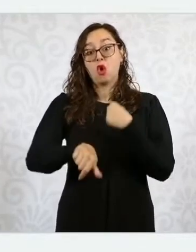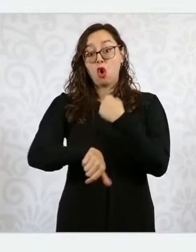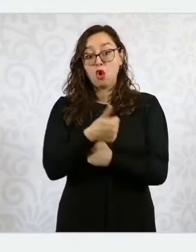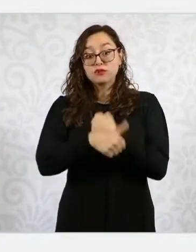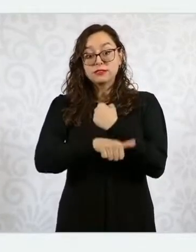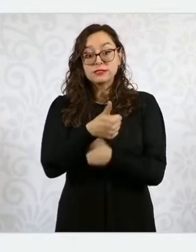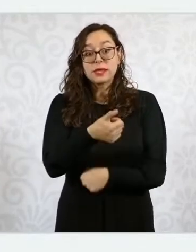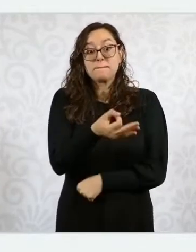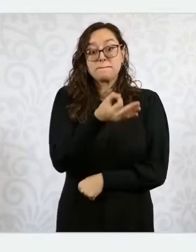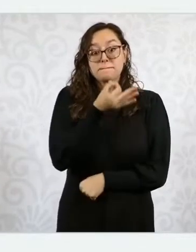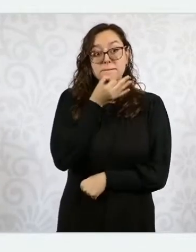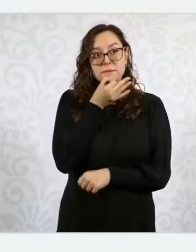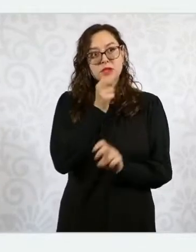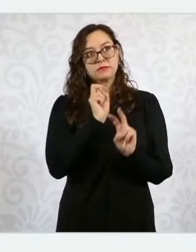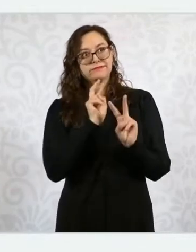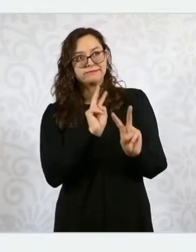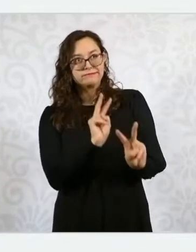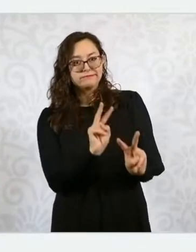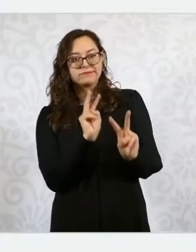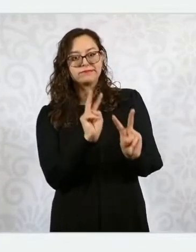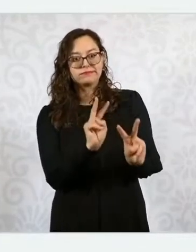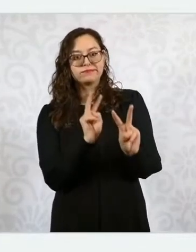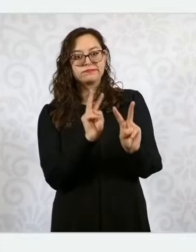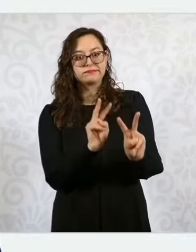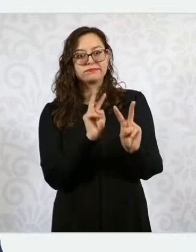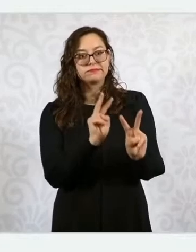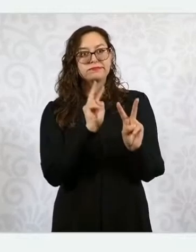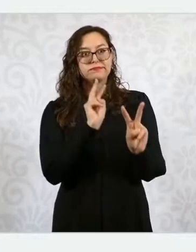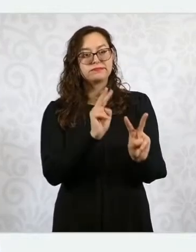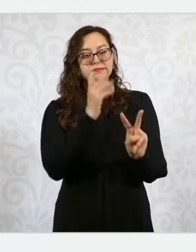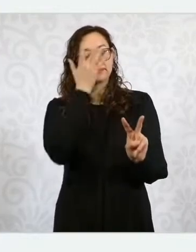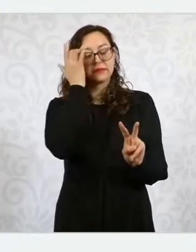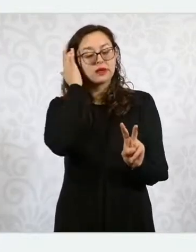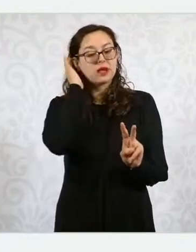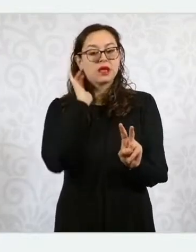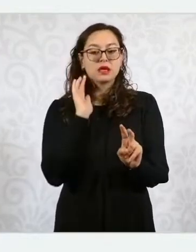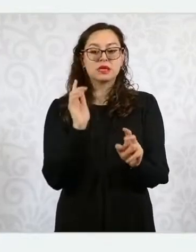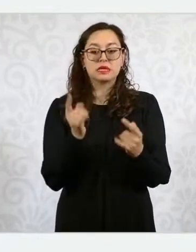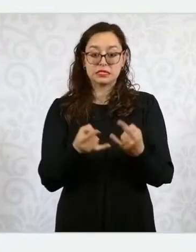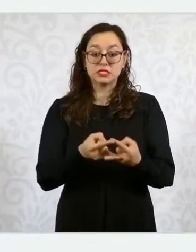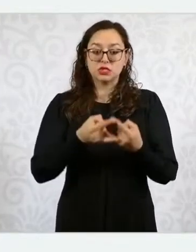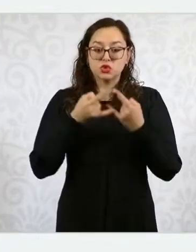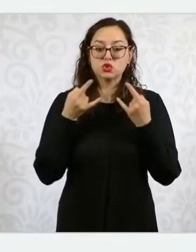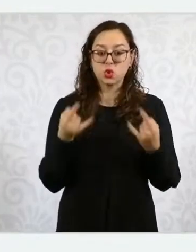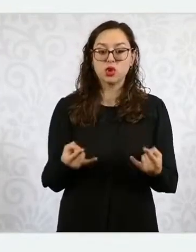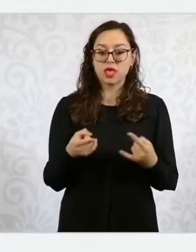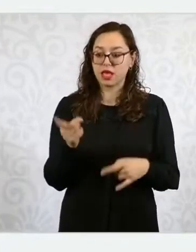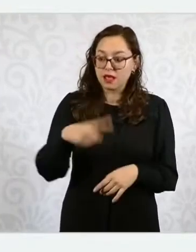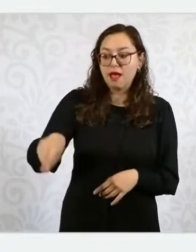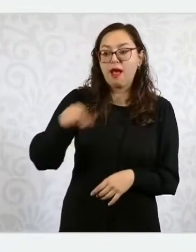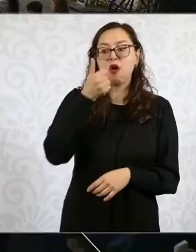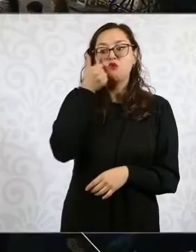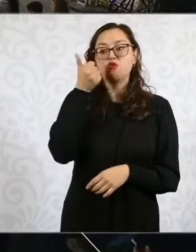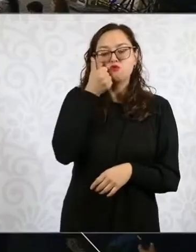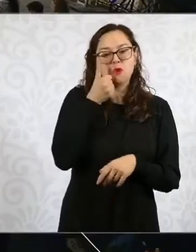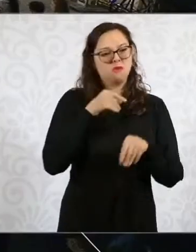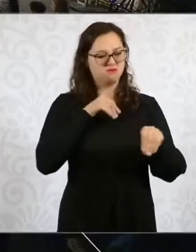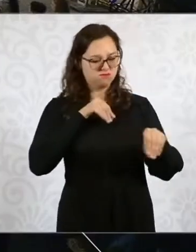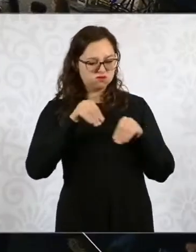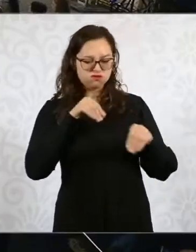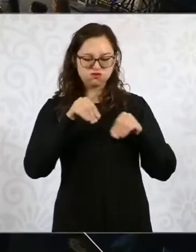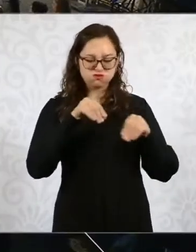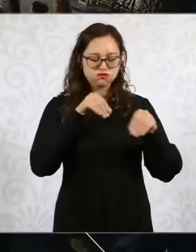minutos y lo que muestra es la historia del movimiento estudiantil de 1968,